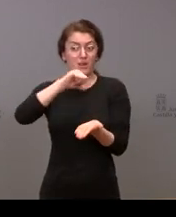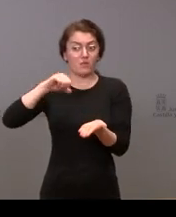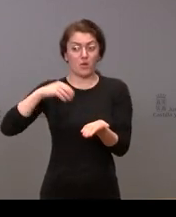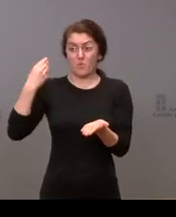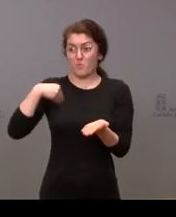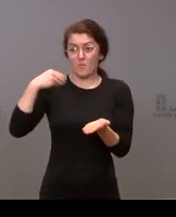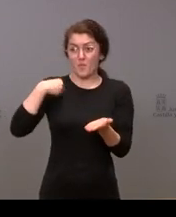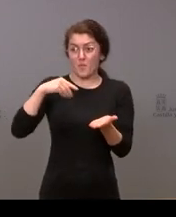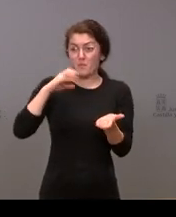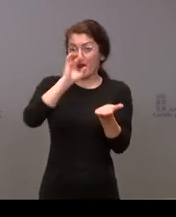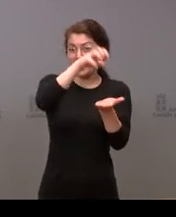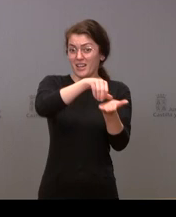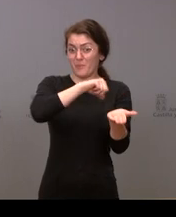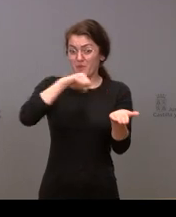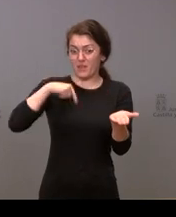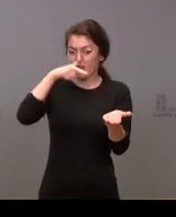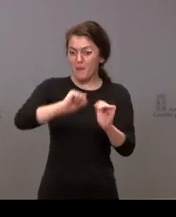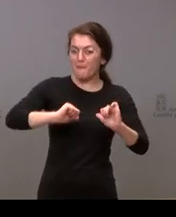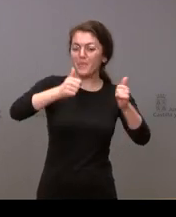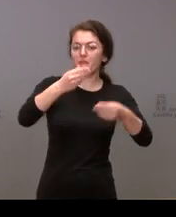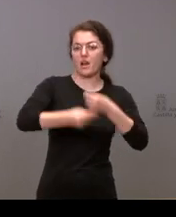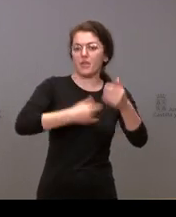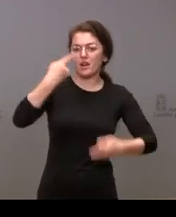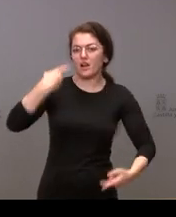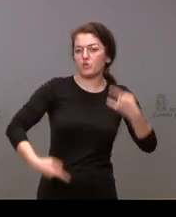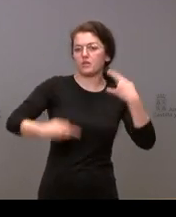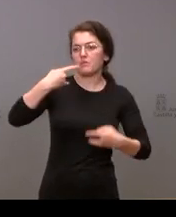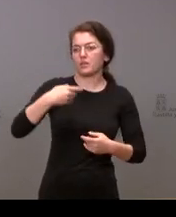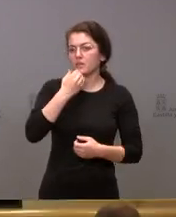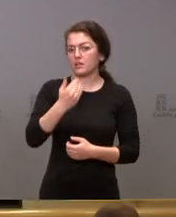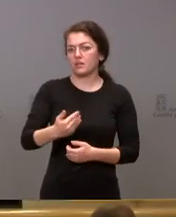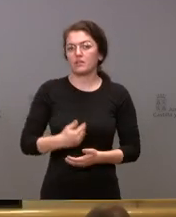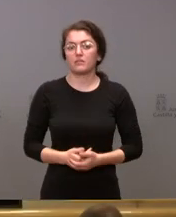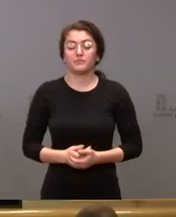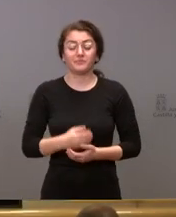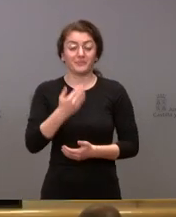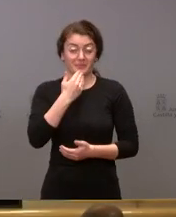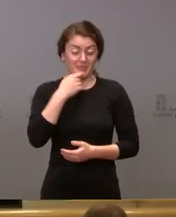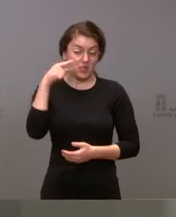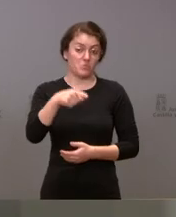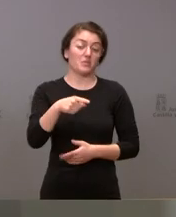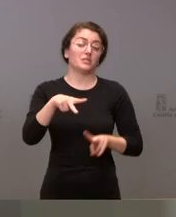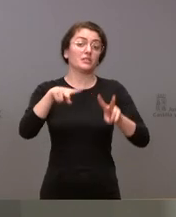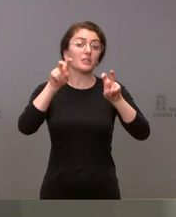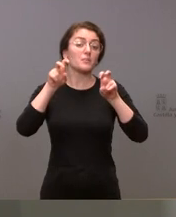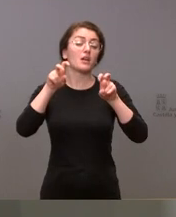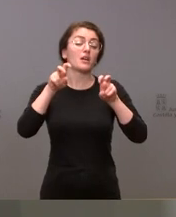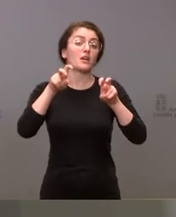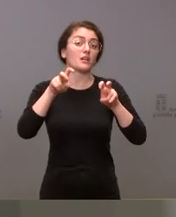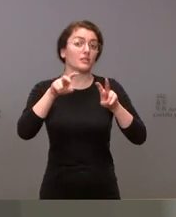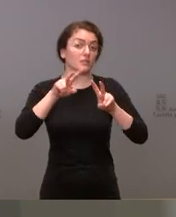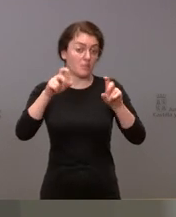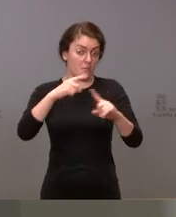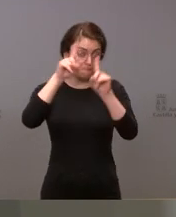que iba a poner la radioterapia en funcionamiento gracias muchas gracias a usted en relación con las que me